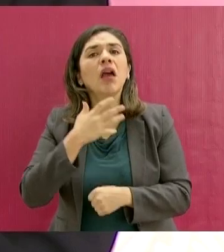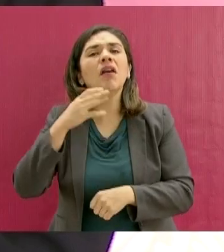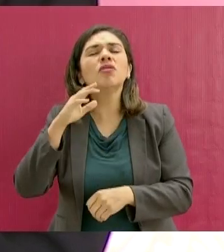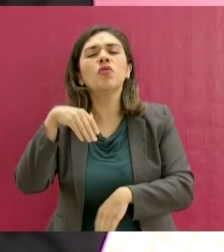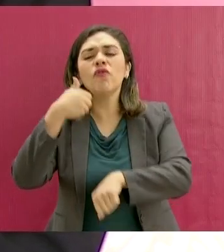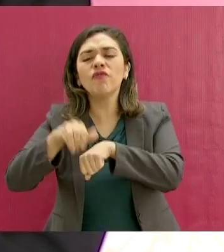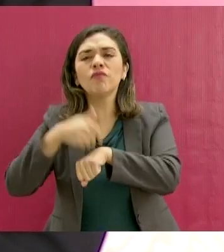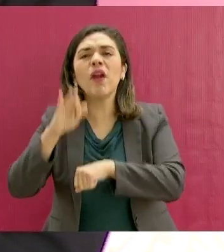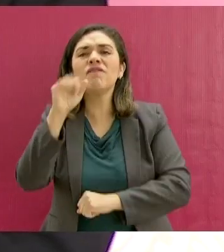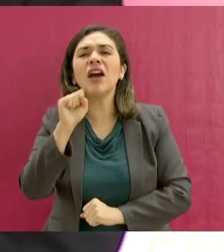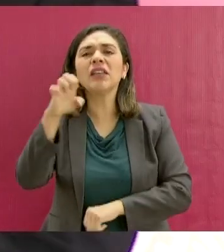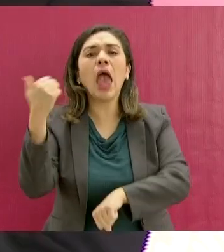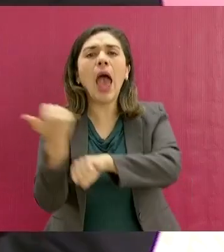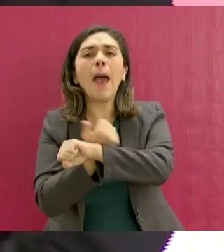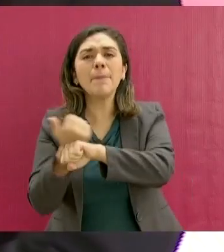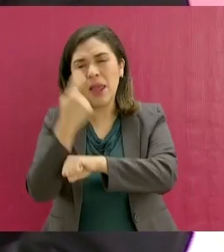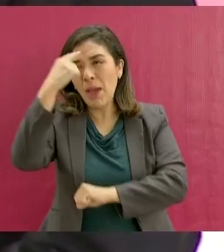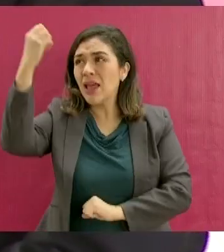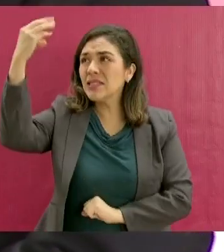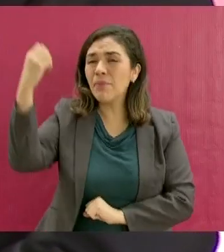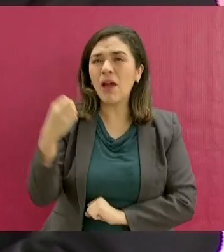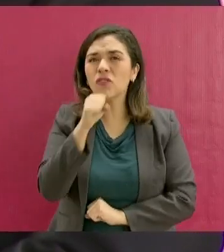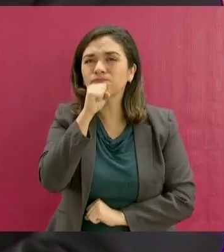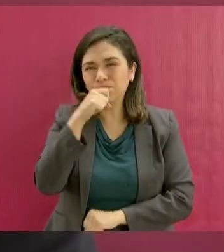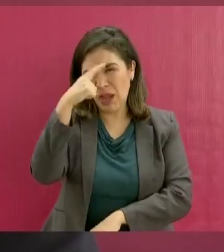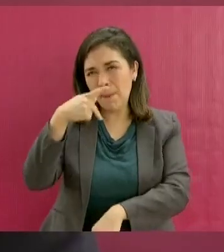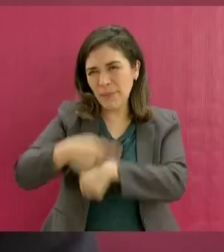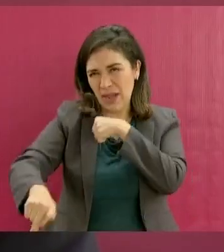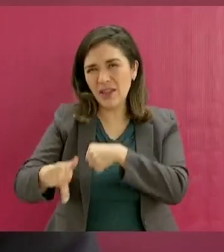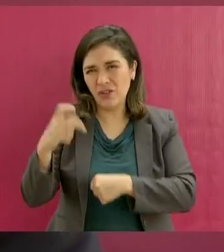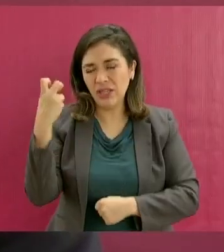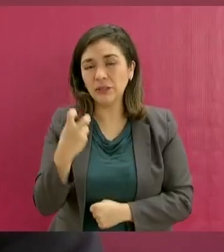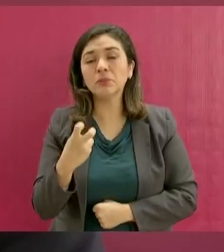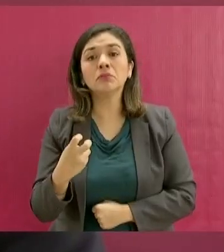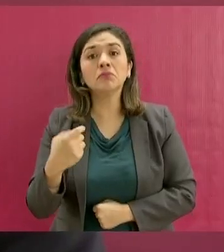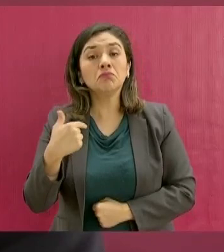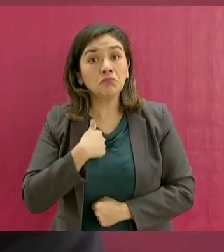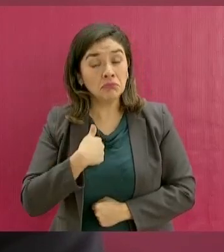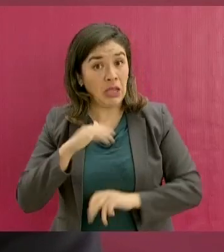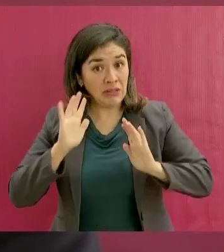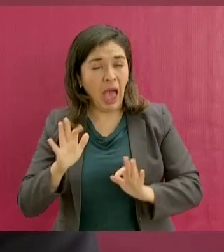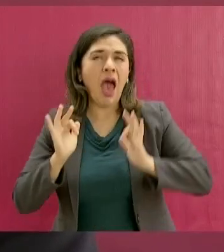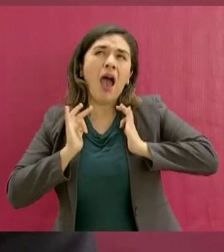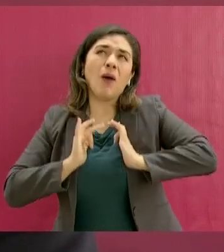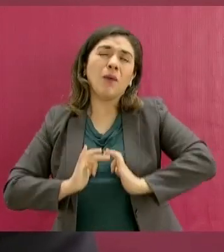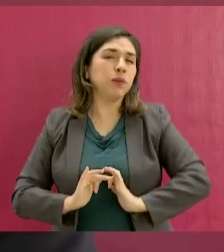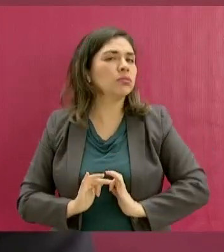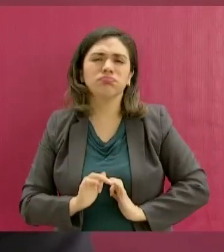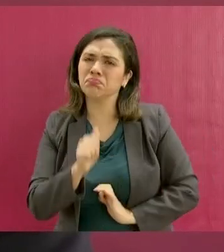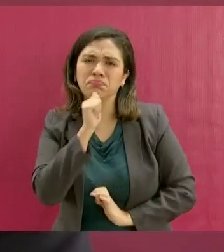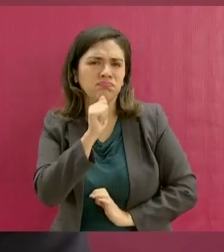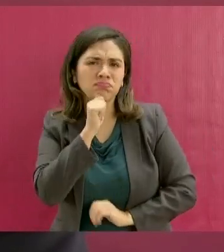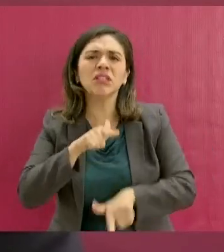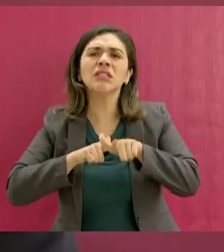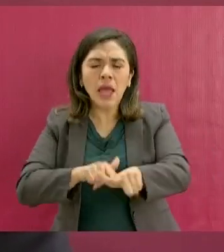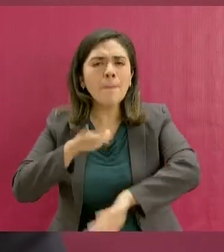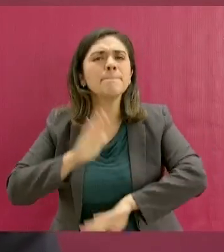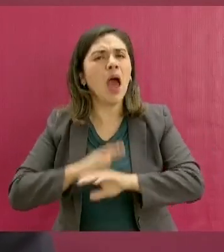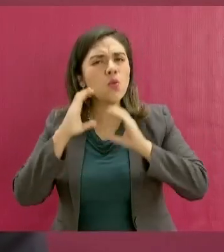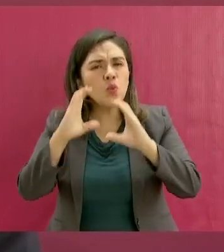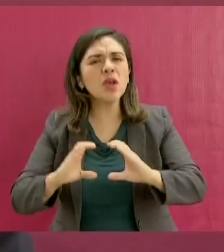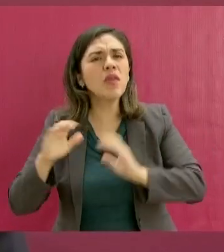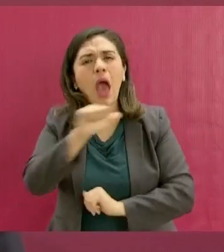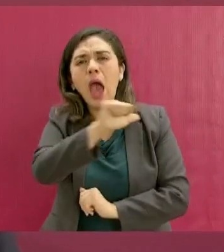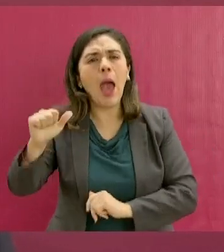amarilla en el semáforo epidemiológico. No hemos relajado las medidas, seguimos cuidando a la